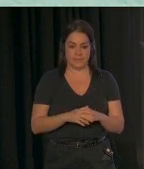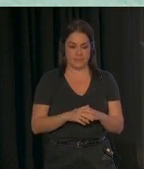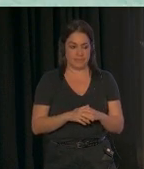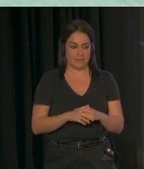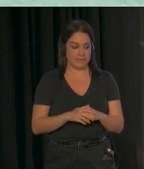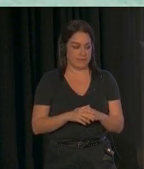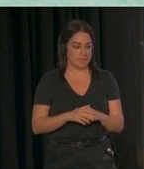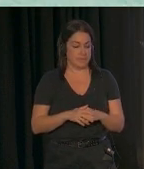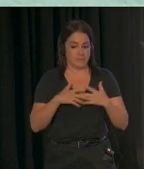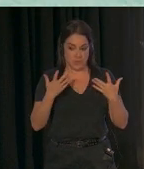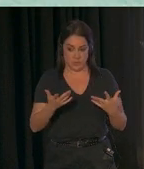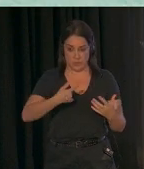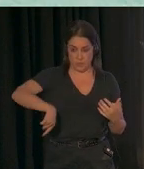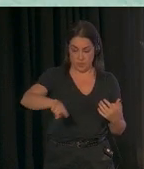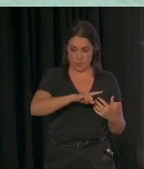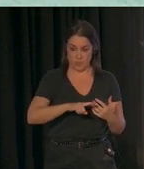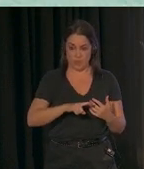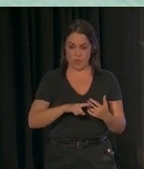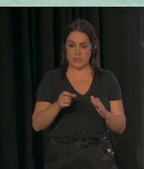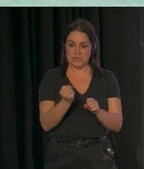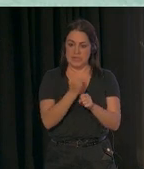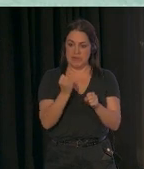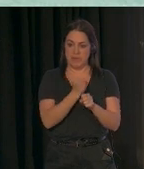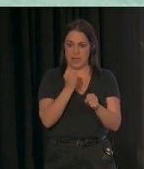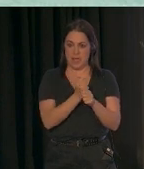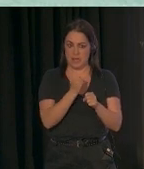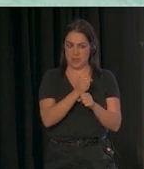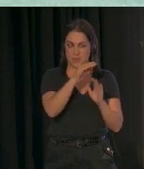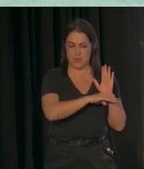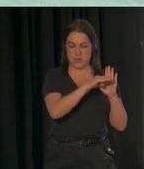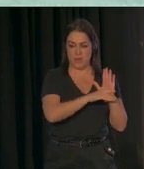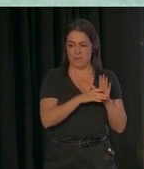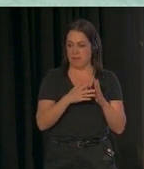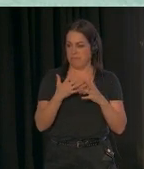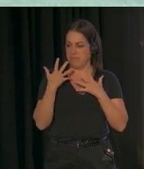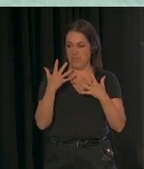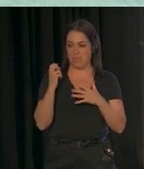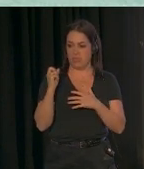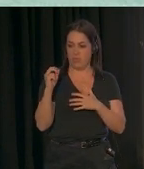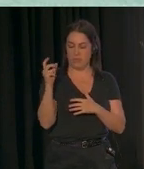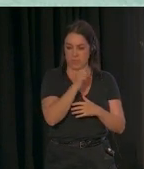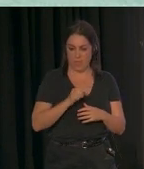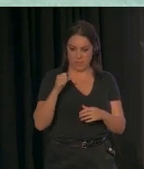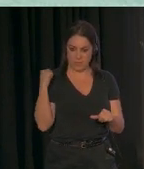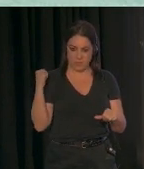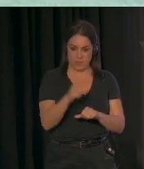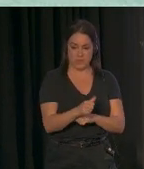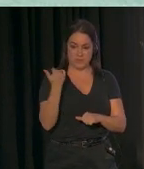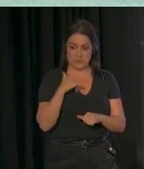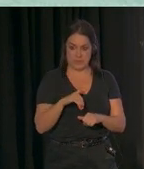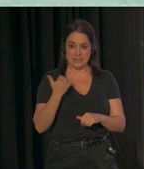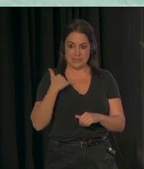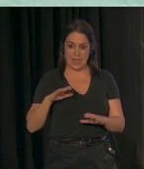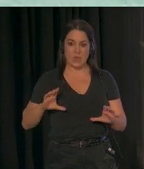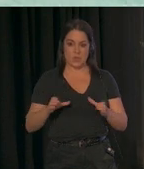Pues hemos estado trabajando en IPACS unos 10 o 12 años ya, y tenemos grupos